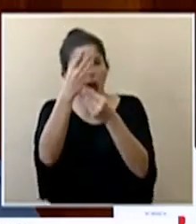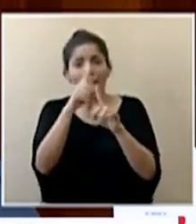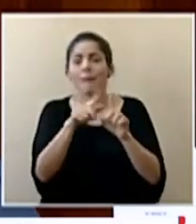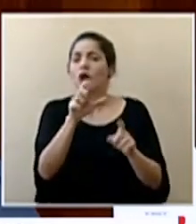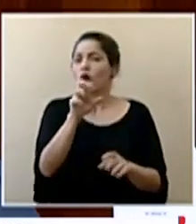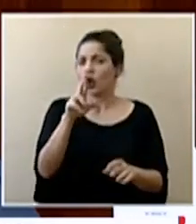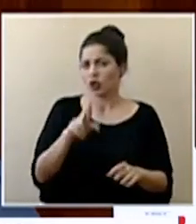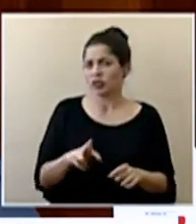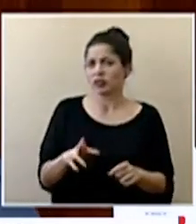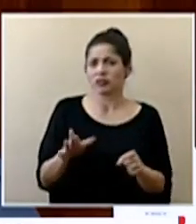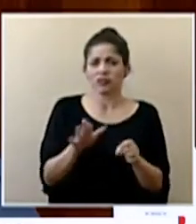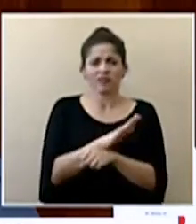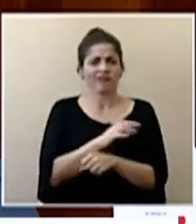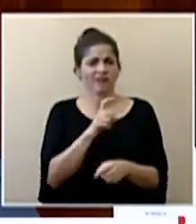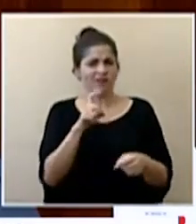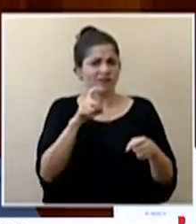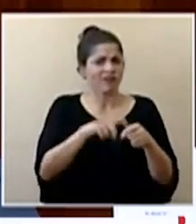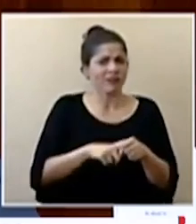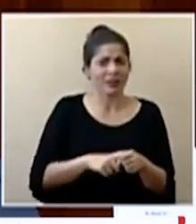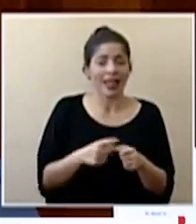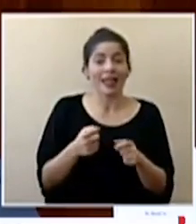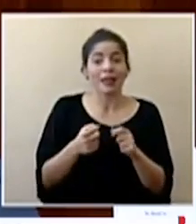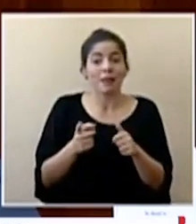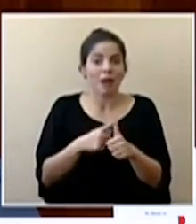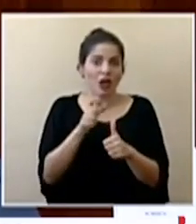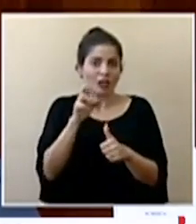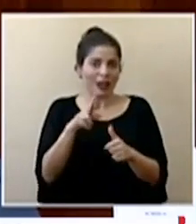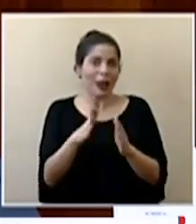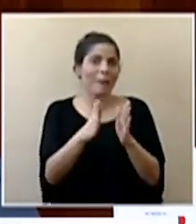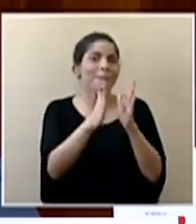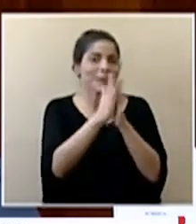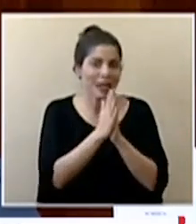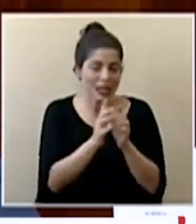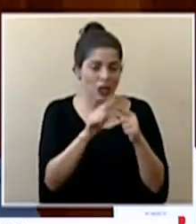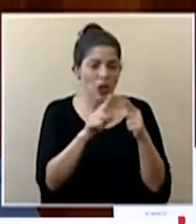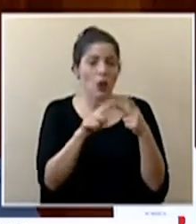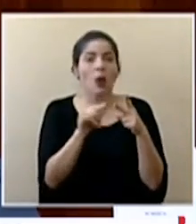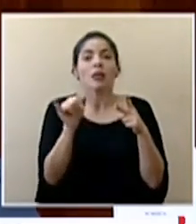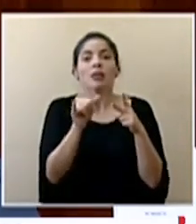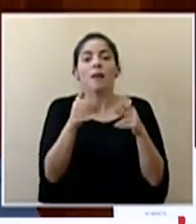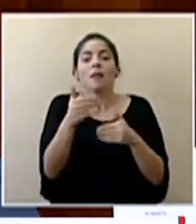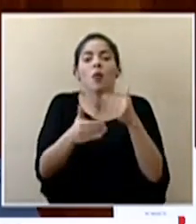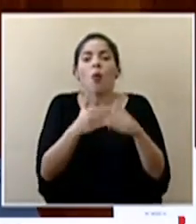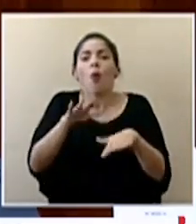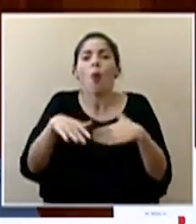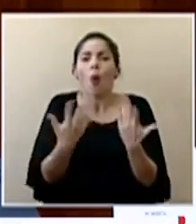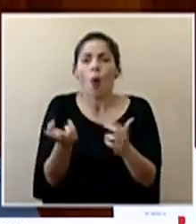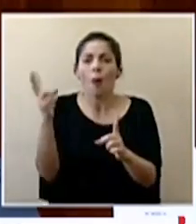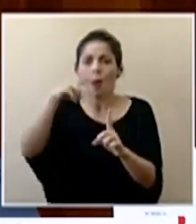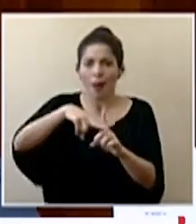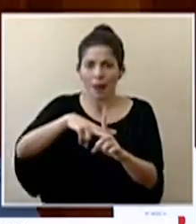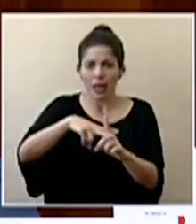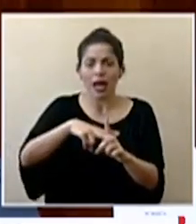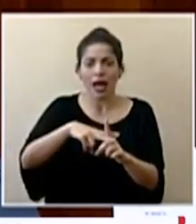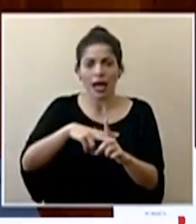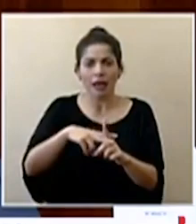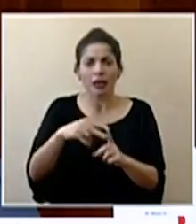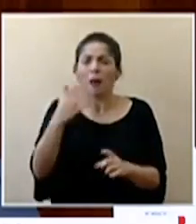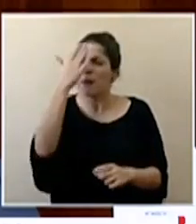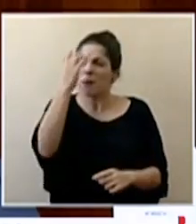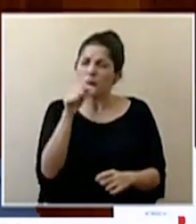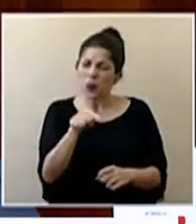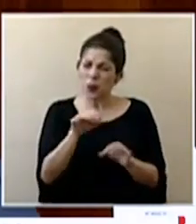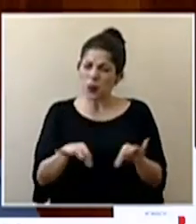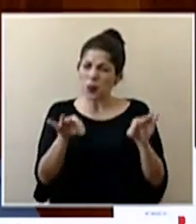Rica está completamente matriculada desde la petición hasta el avance en la implementación y por qué es